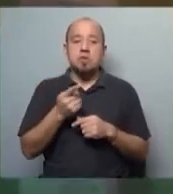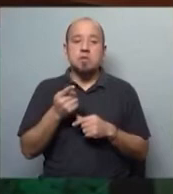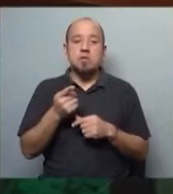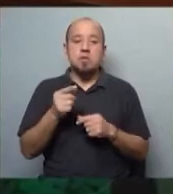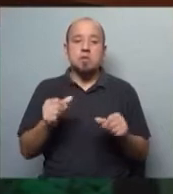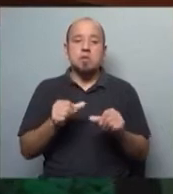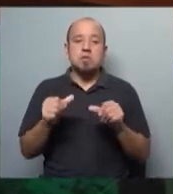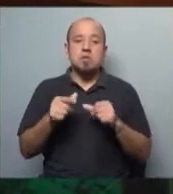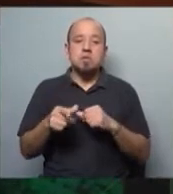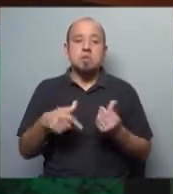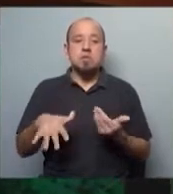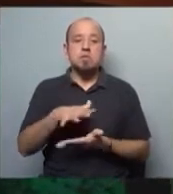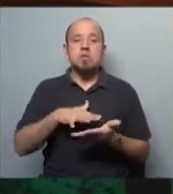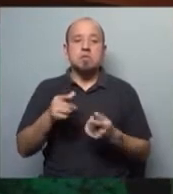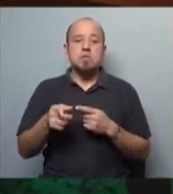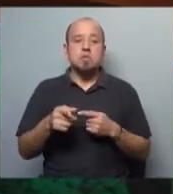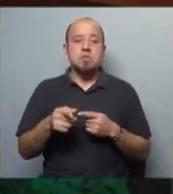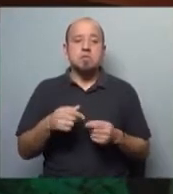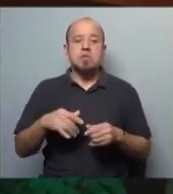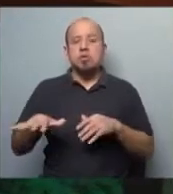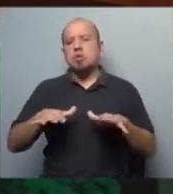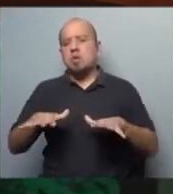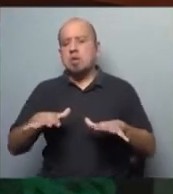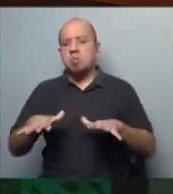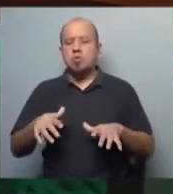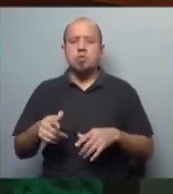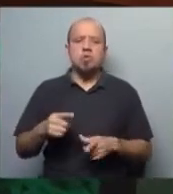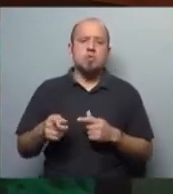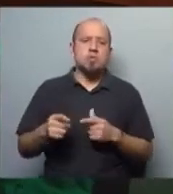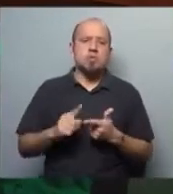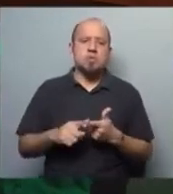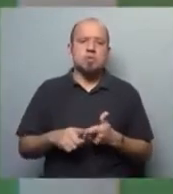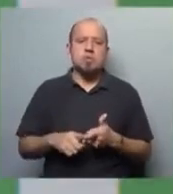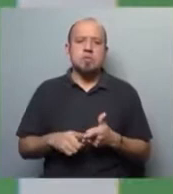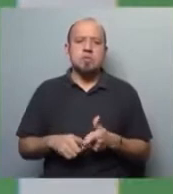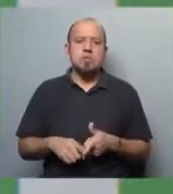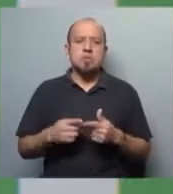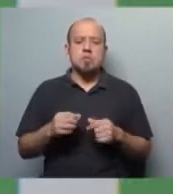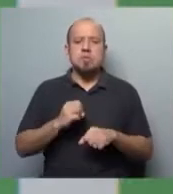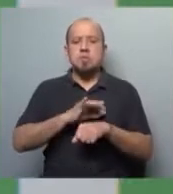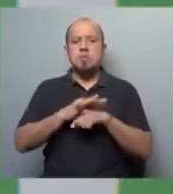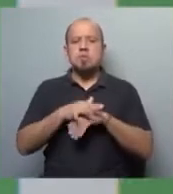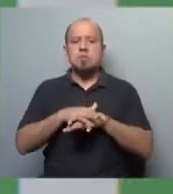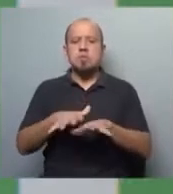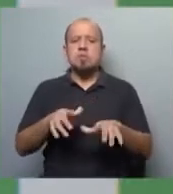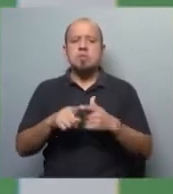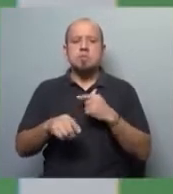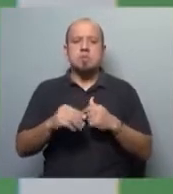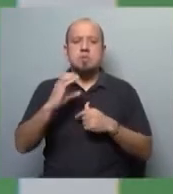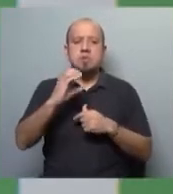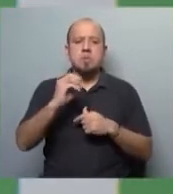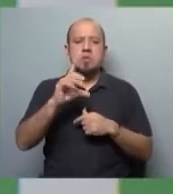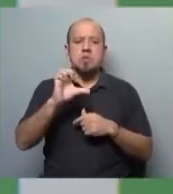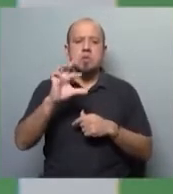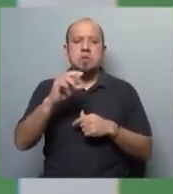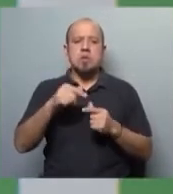producto de todas las situaciones que se han presentado, los terremotos, las situaciones de pandemia, la epidemia de cólera y todos los